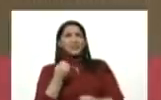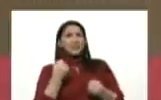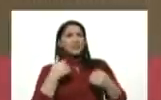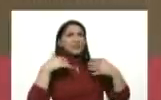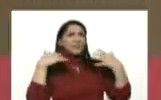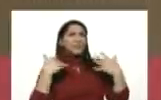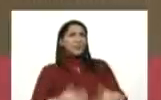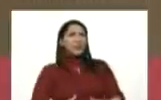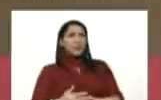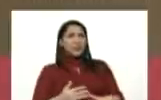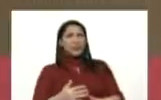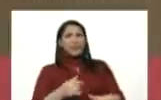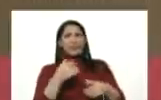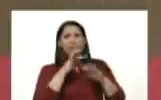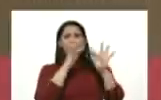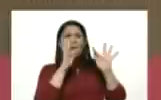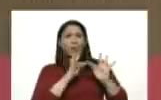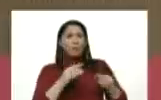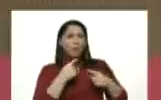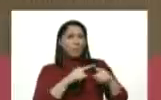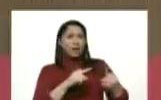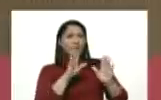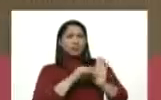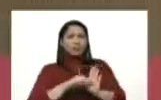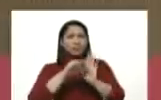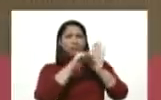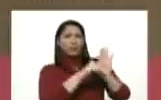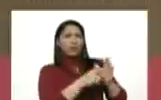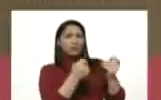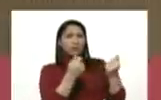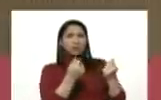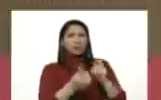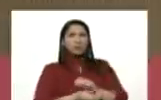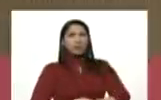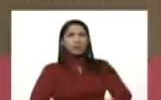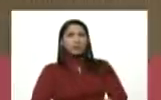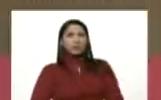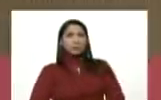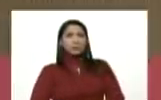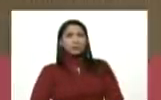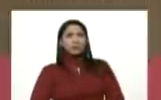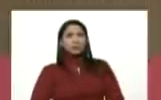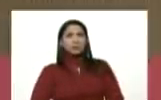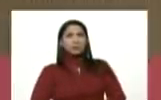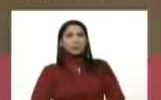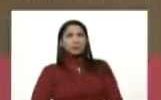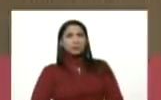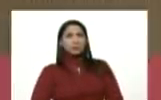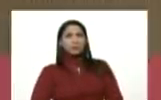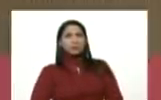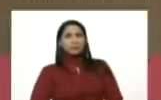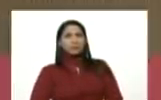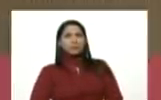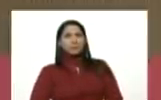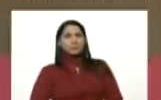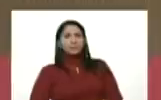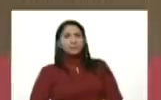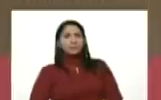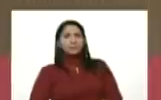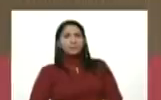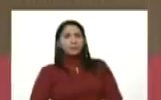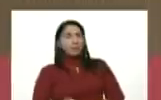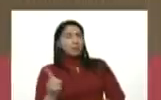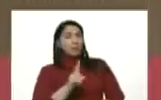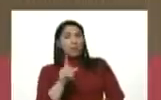robarse el dinero, ya lo hemos visto, aquí estamos atendiendo a los migrantes que están regresando a Venezuela y no hemos